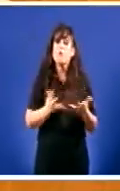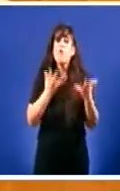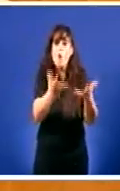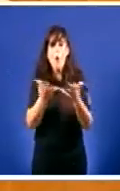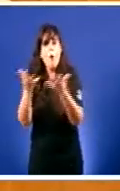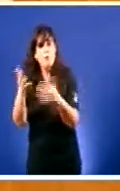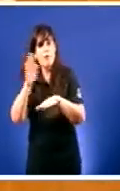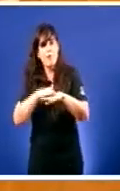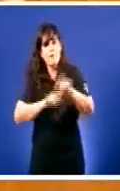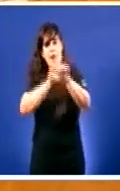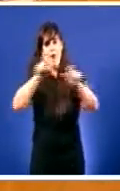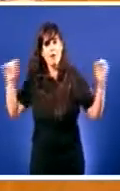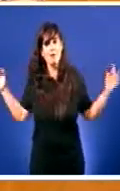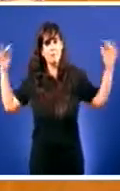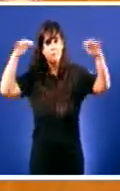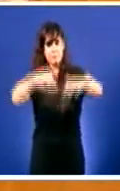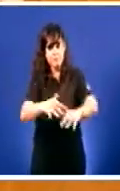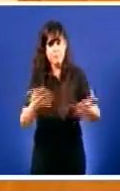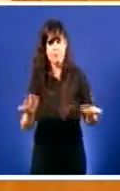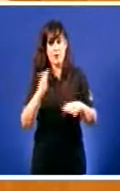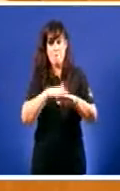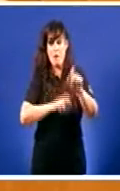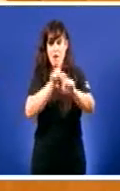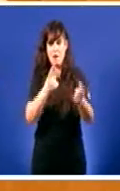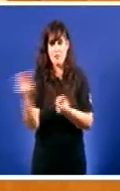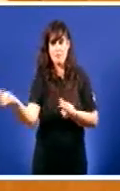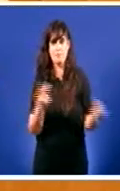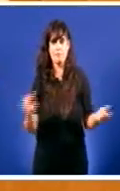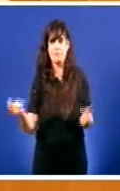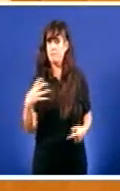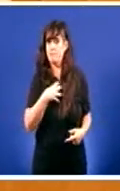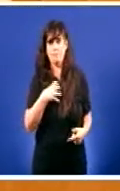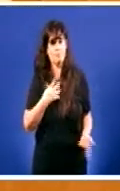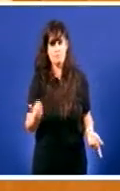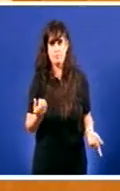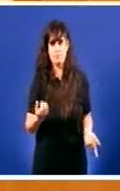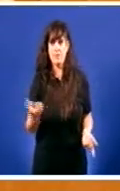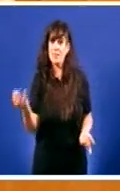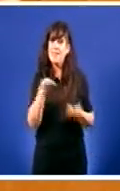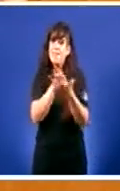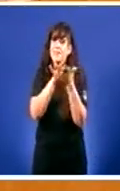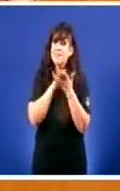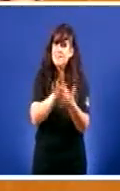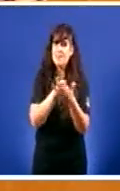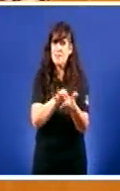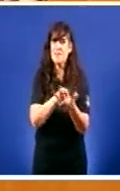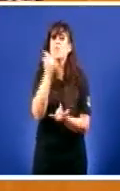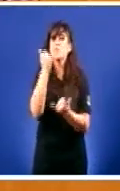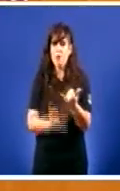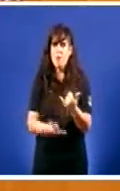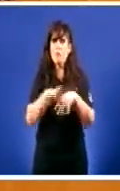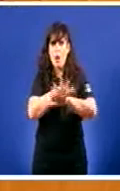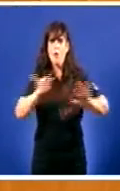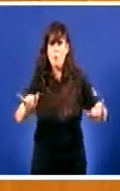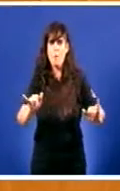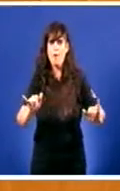xente Para fixar xente Para que non se vaya a xente E para que algún día eses servicios Si que cheguen incluso a ser rentables Hai que